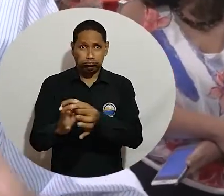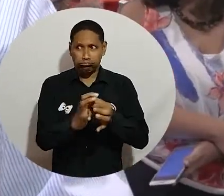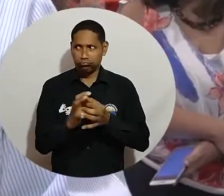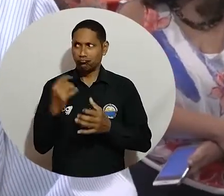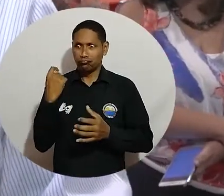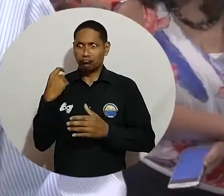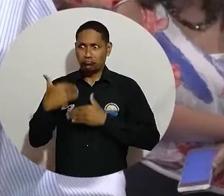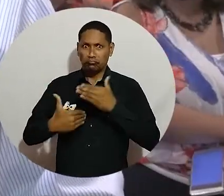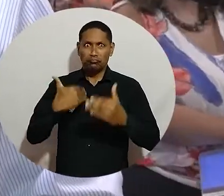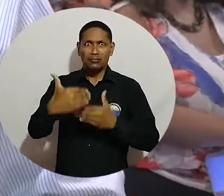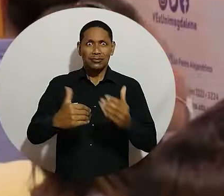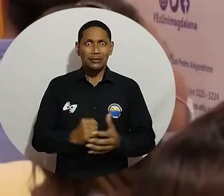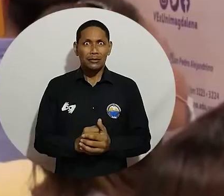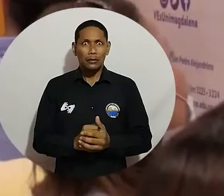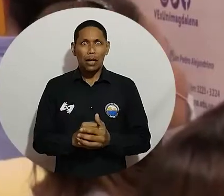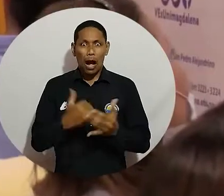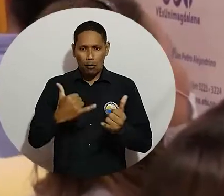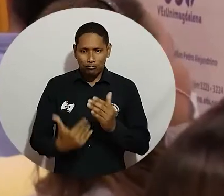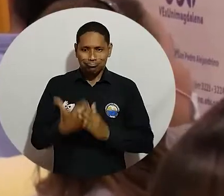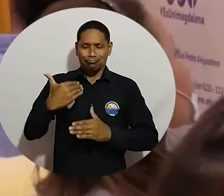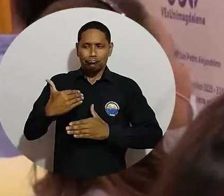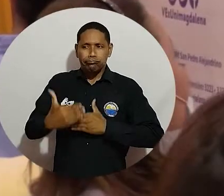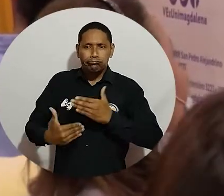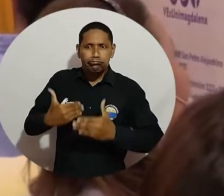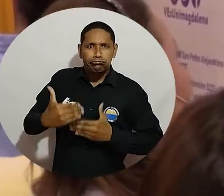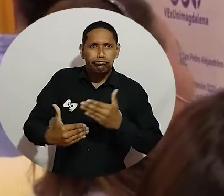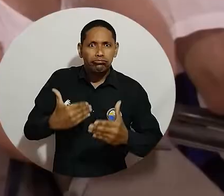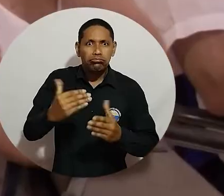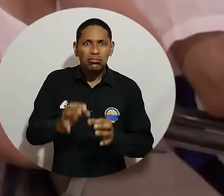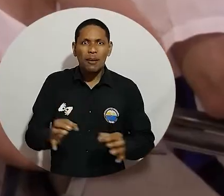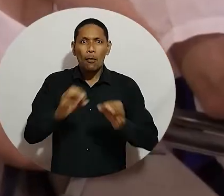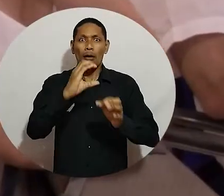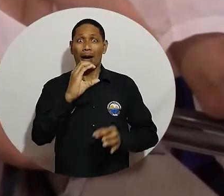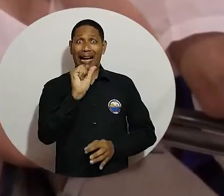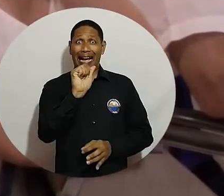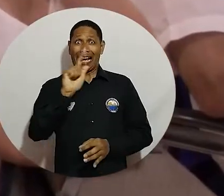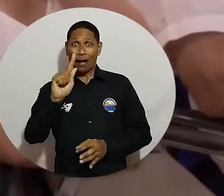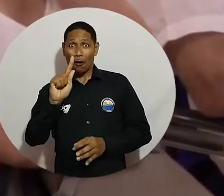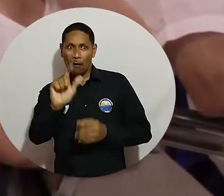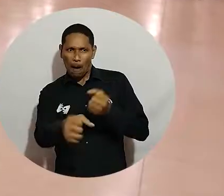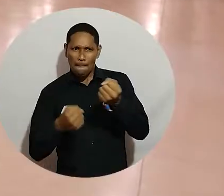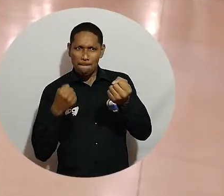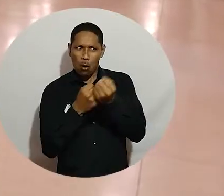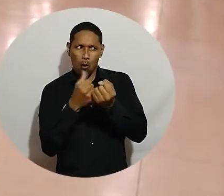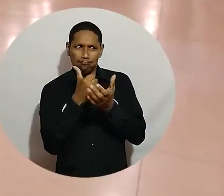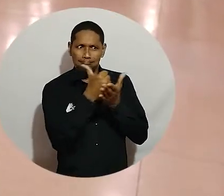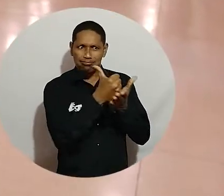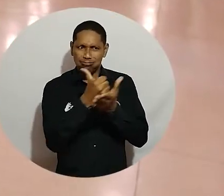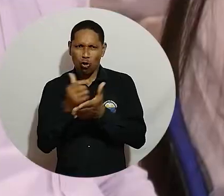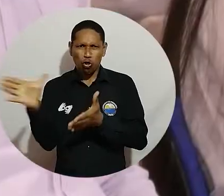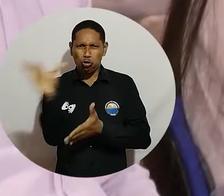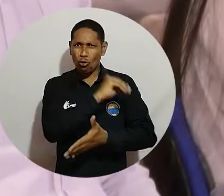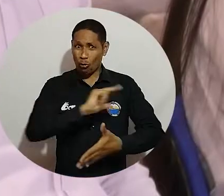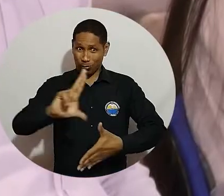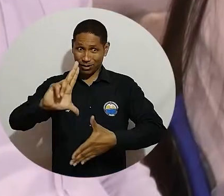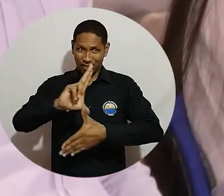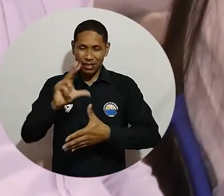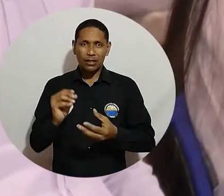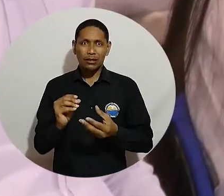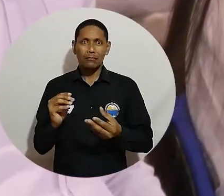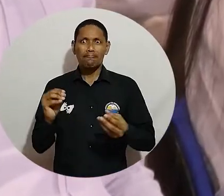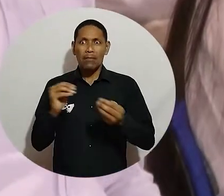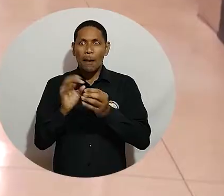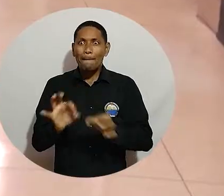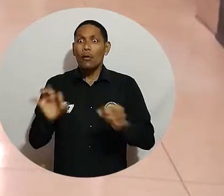movilicemos a favor de los ODS. El Samario Sergio Díaz Granados estuvo como invitado a una nueva edición de la tradicional